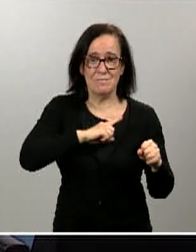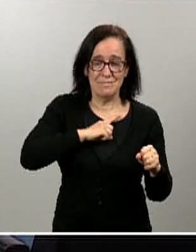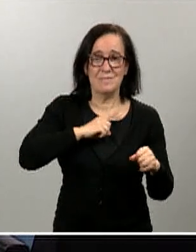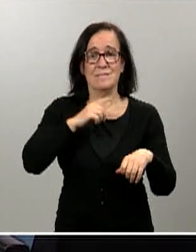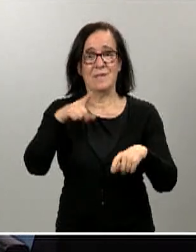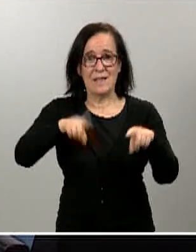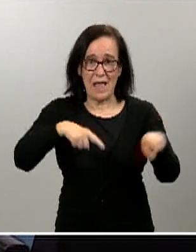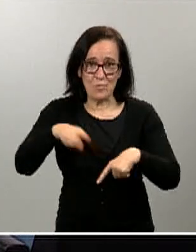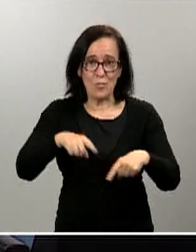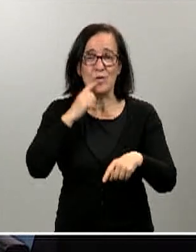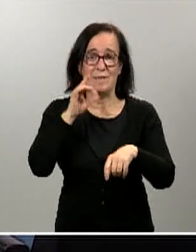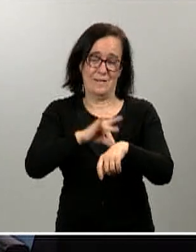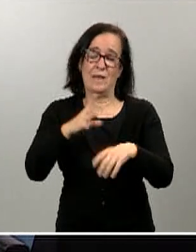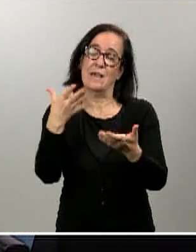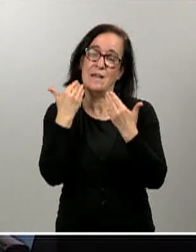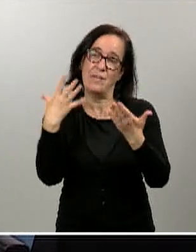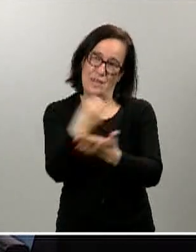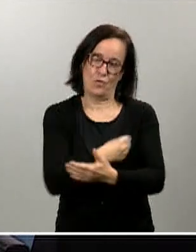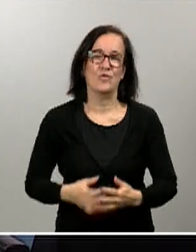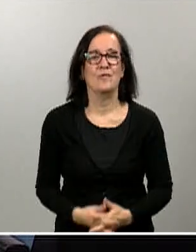García Molina. Gracias a todos. Muy bien. Gracias.